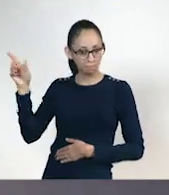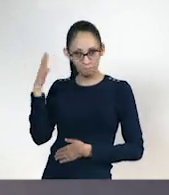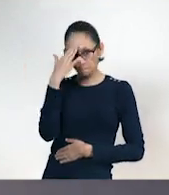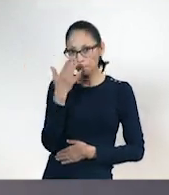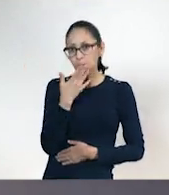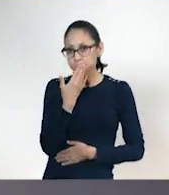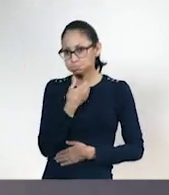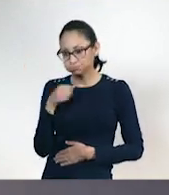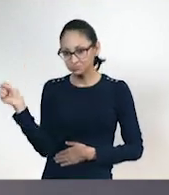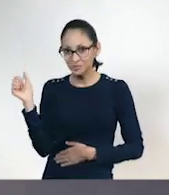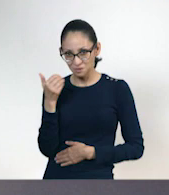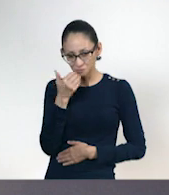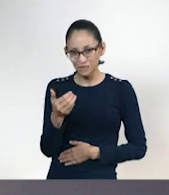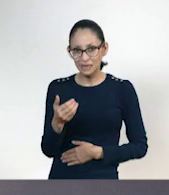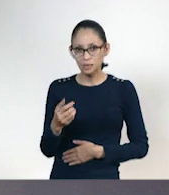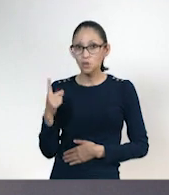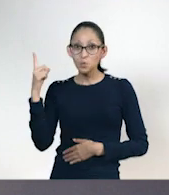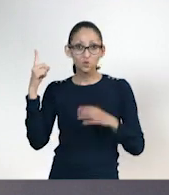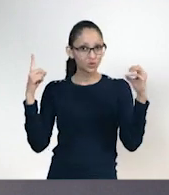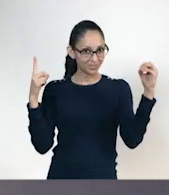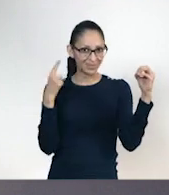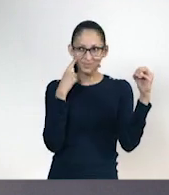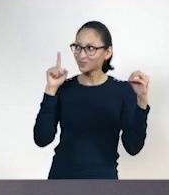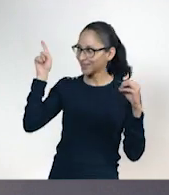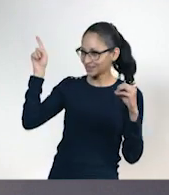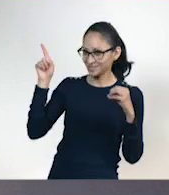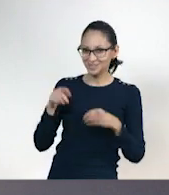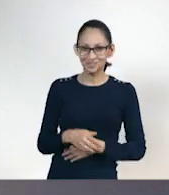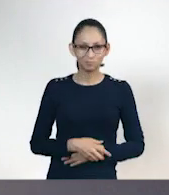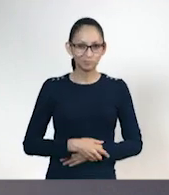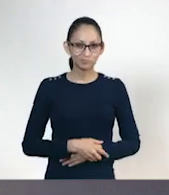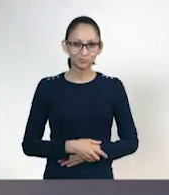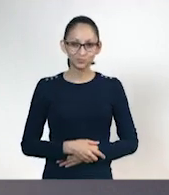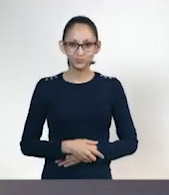Ahí ya me ganó. Vamos 1-0. Pero 1-0, Luis. 1-0, profe.